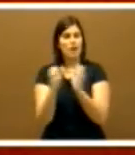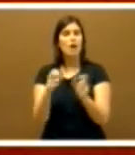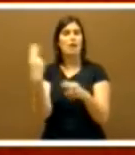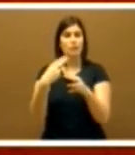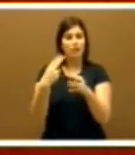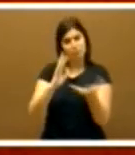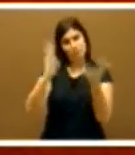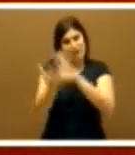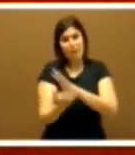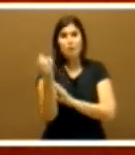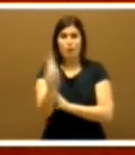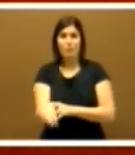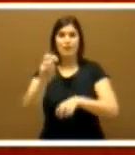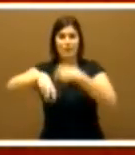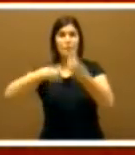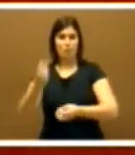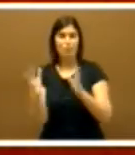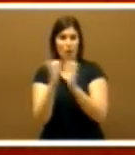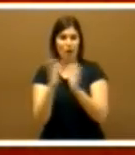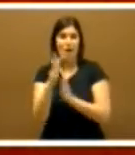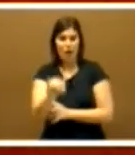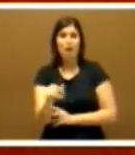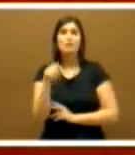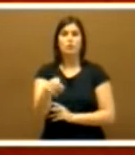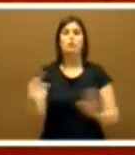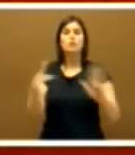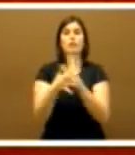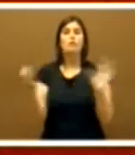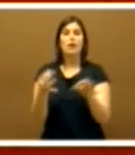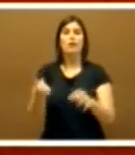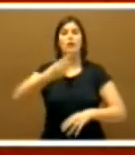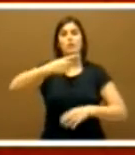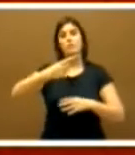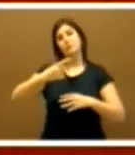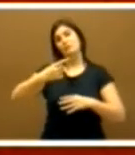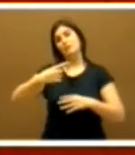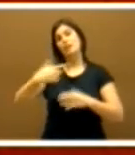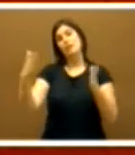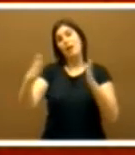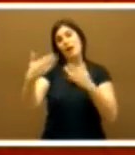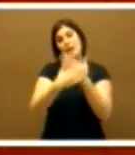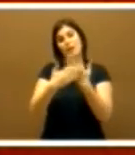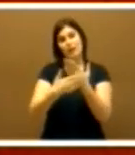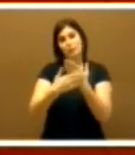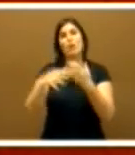renovación ha de fijar, en mi opinión, la orientación de la presente legislatura.